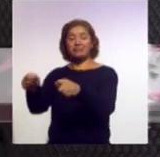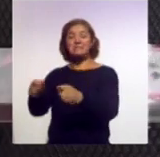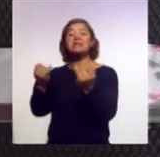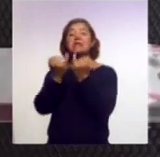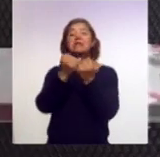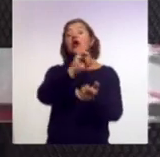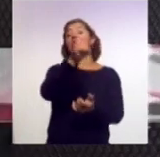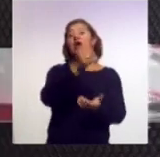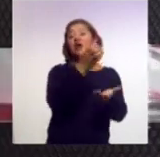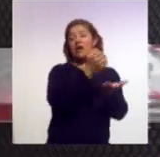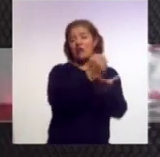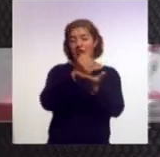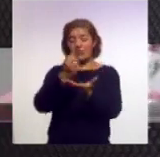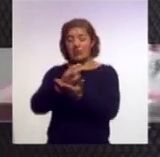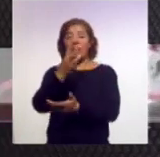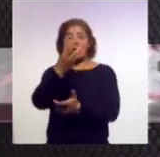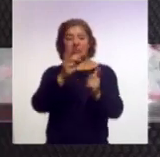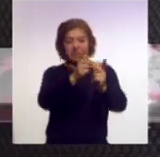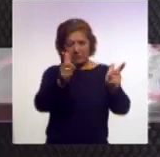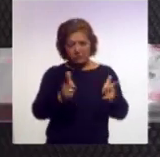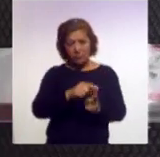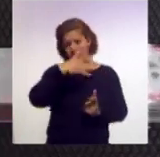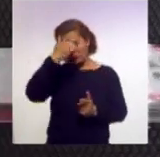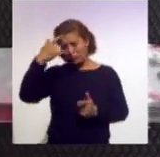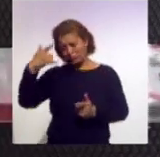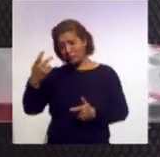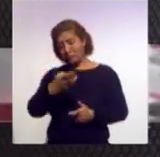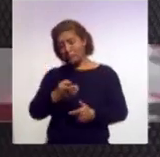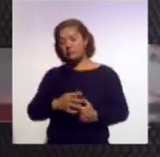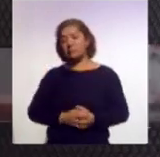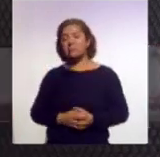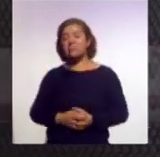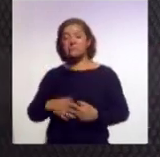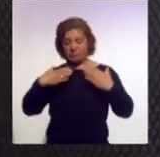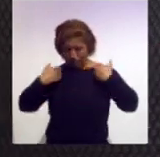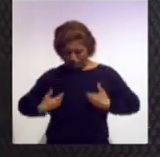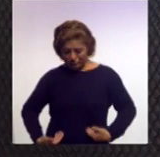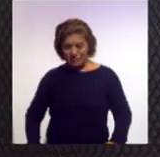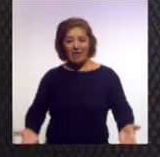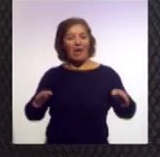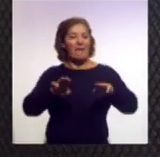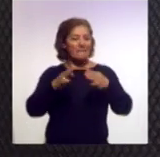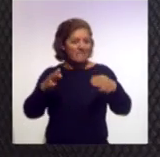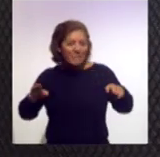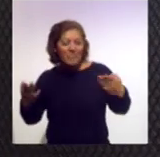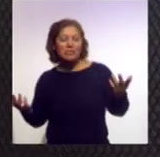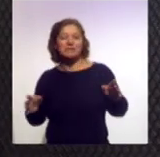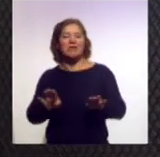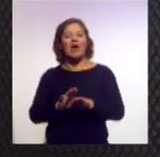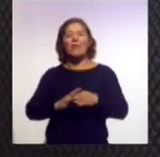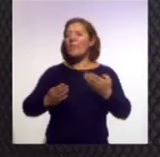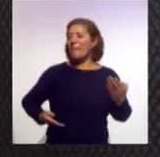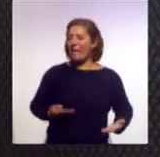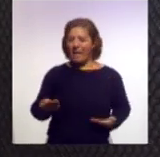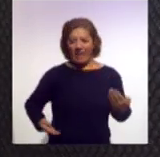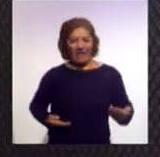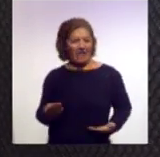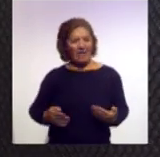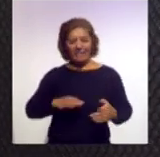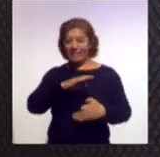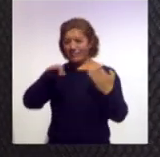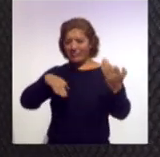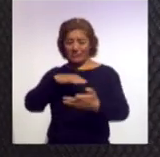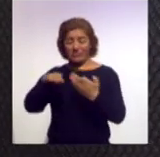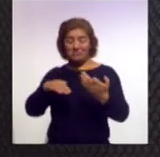importante a tres camadas que volvieran al origen, es decir, en el vestuario, en la música, en las comparsas, en fin, y se